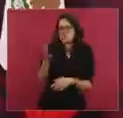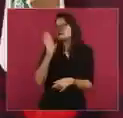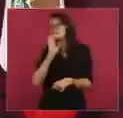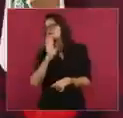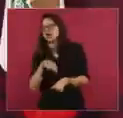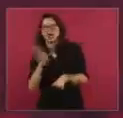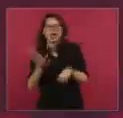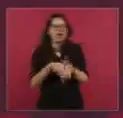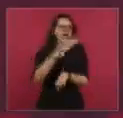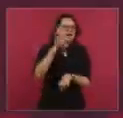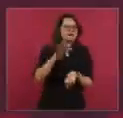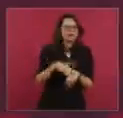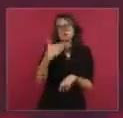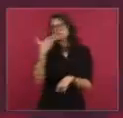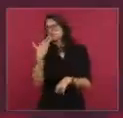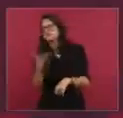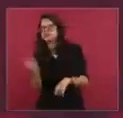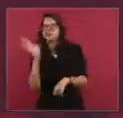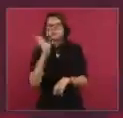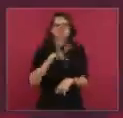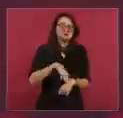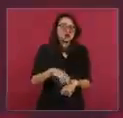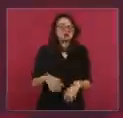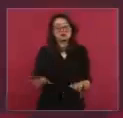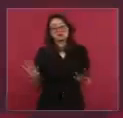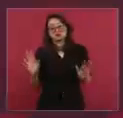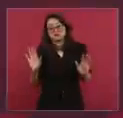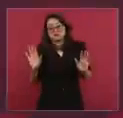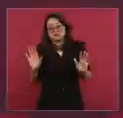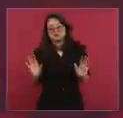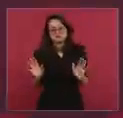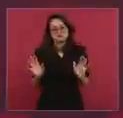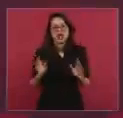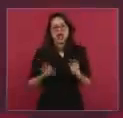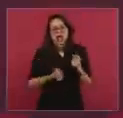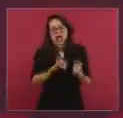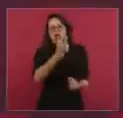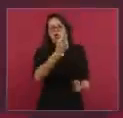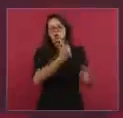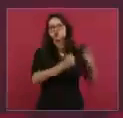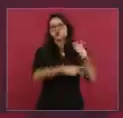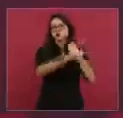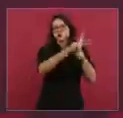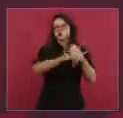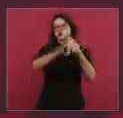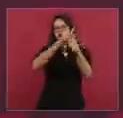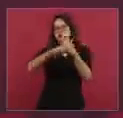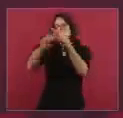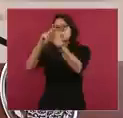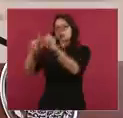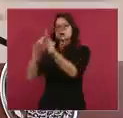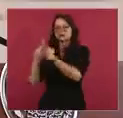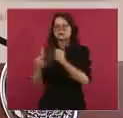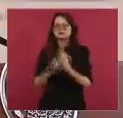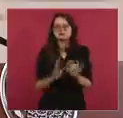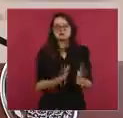No sé cuál es el criterio para hacer la selección de países,